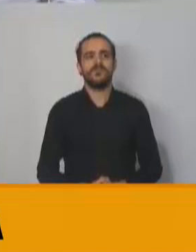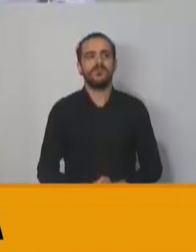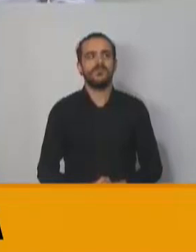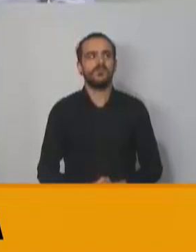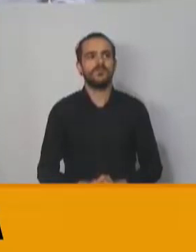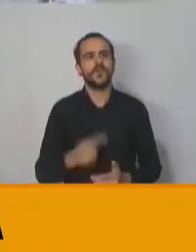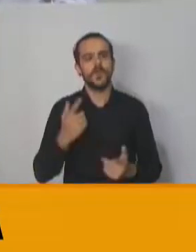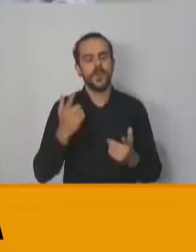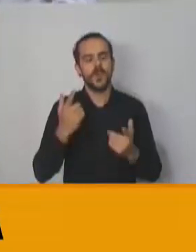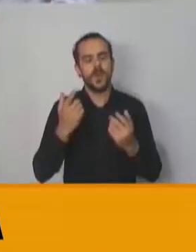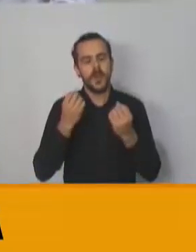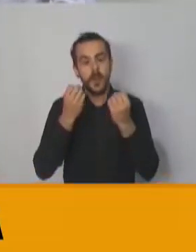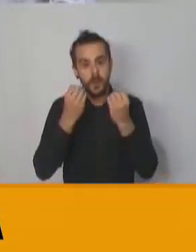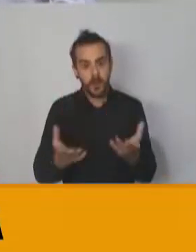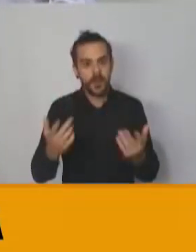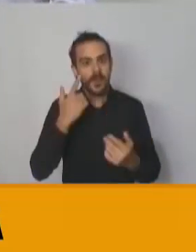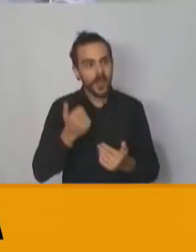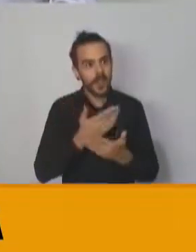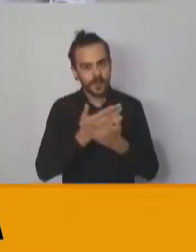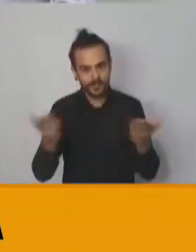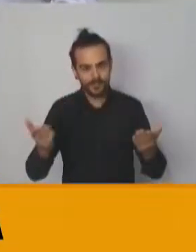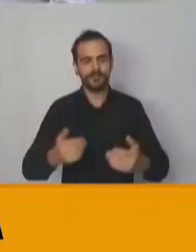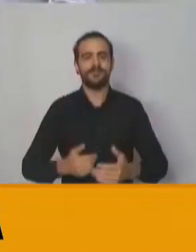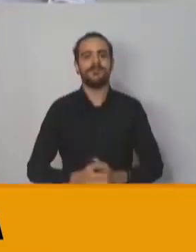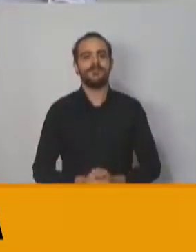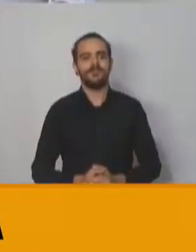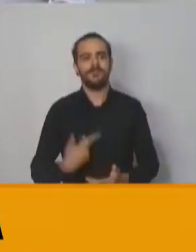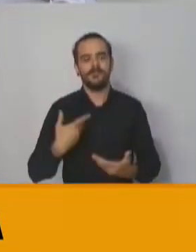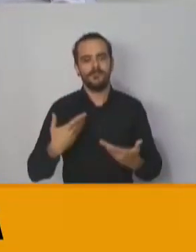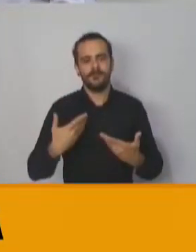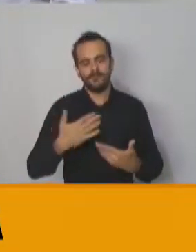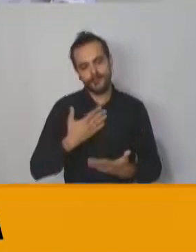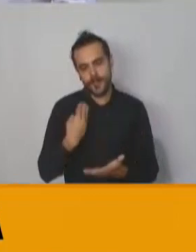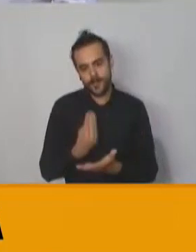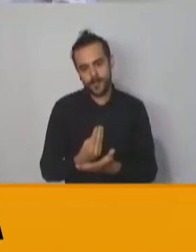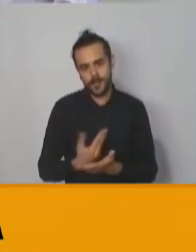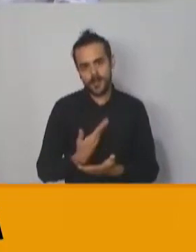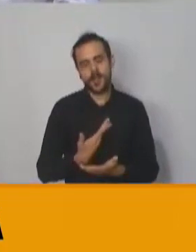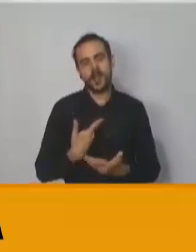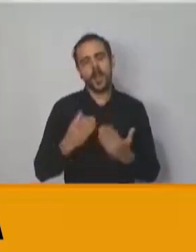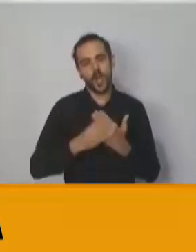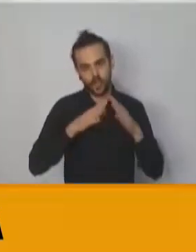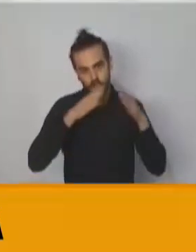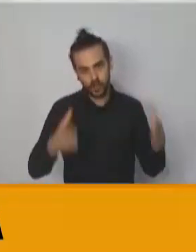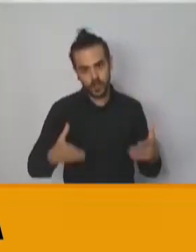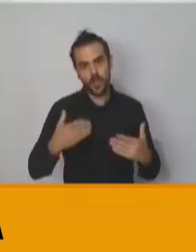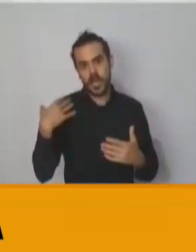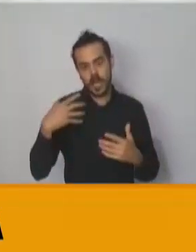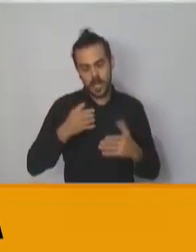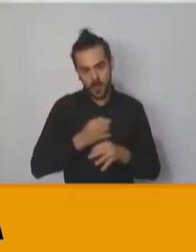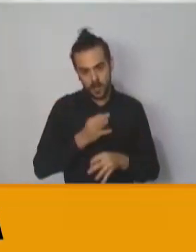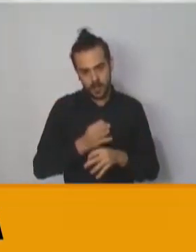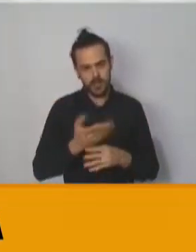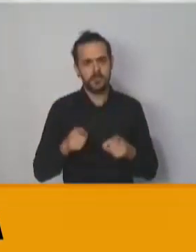Muy buenos días a todos y a todas de parte del Consejo General de Educación. Tal como lo manifestamos